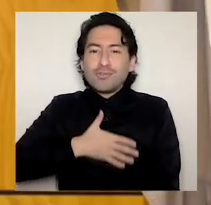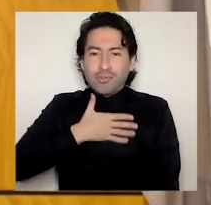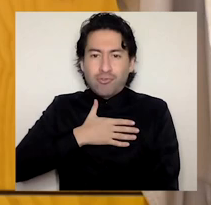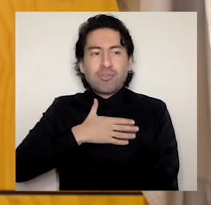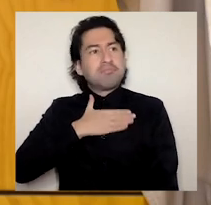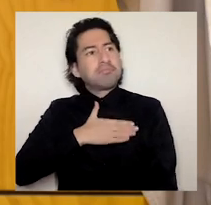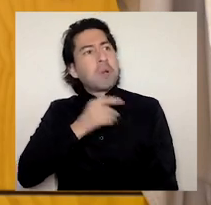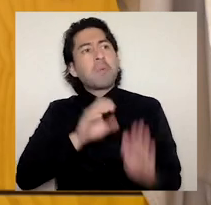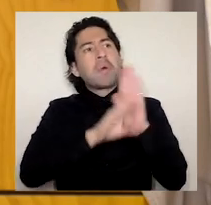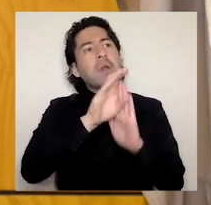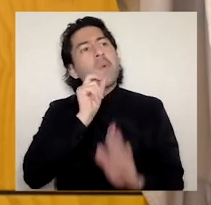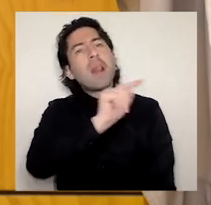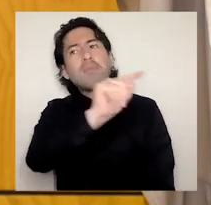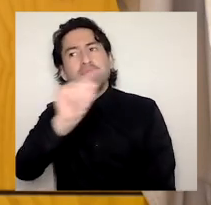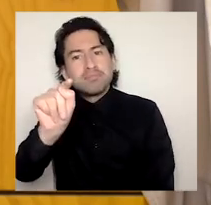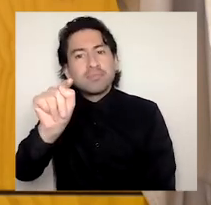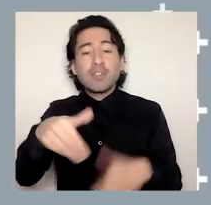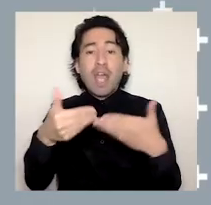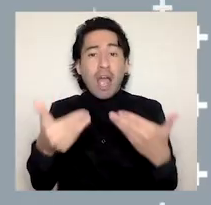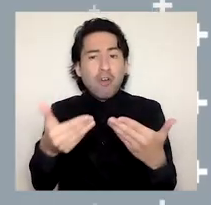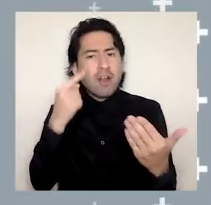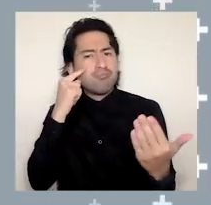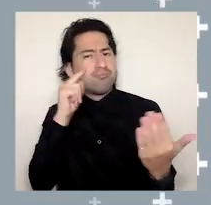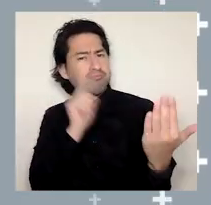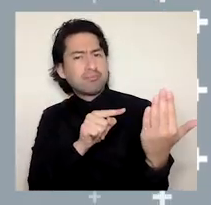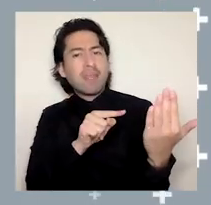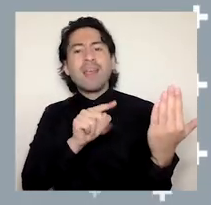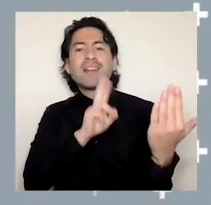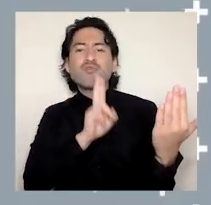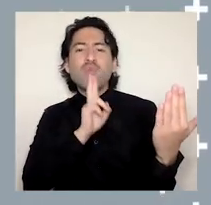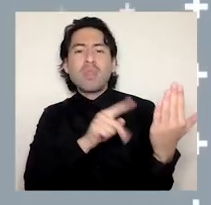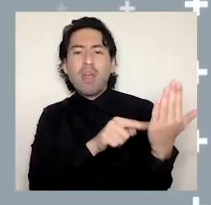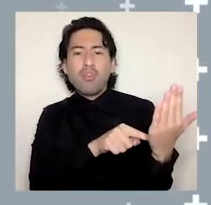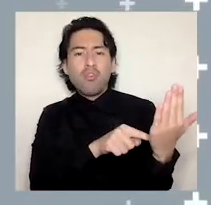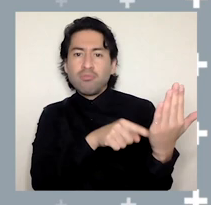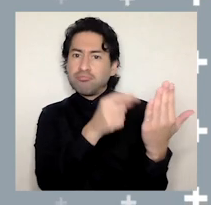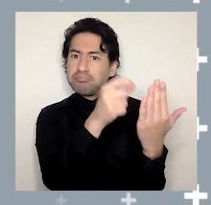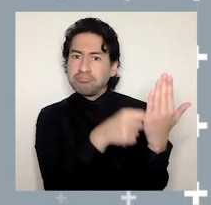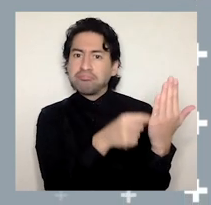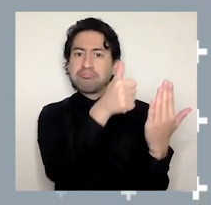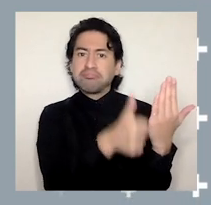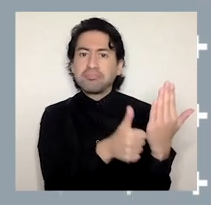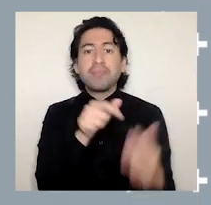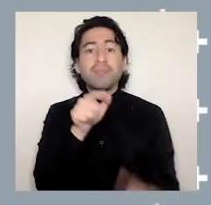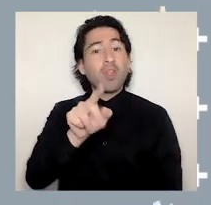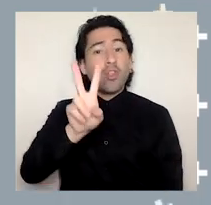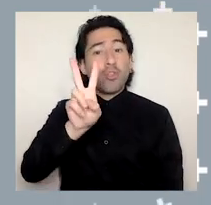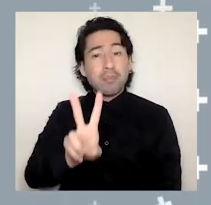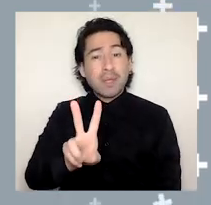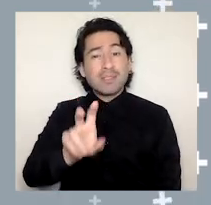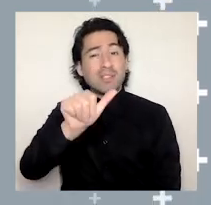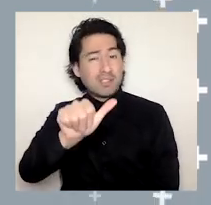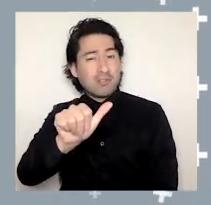de la promoción de carreras son satisfactorios. Gracias a esto, 2.364 jóvenes ingresan